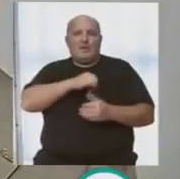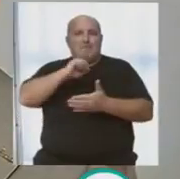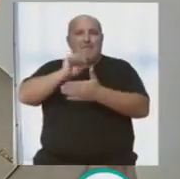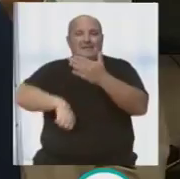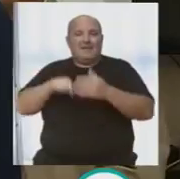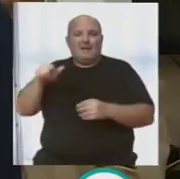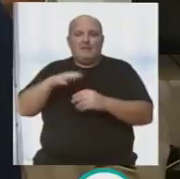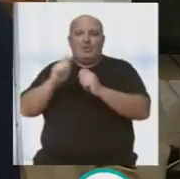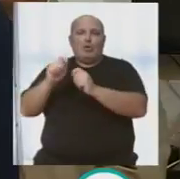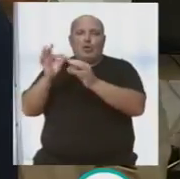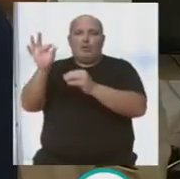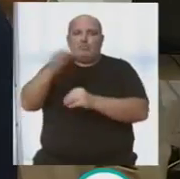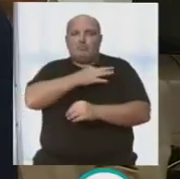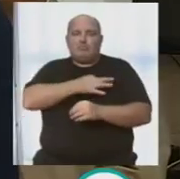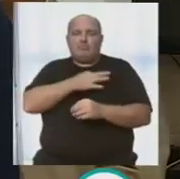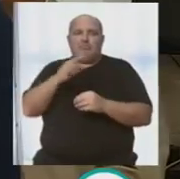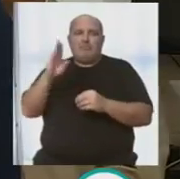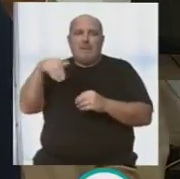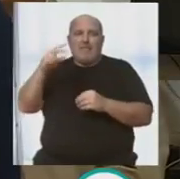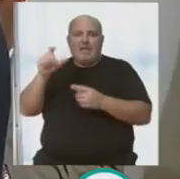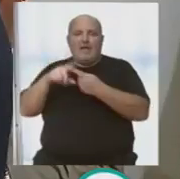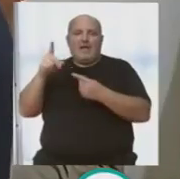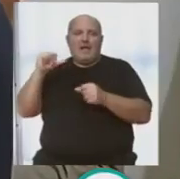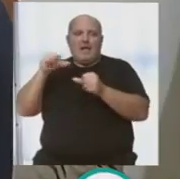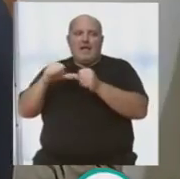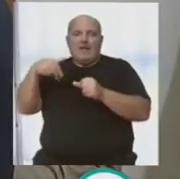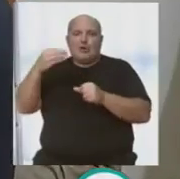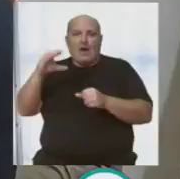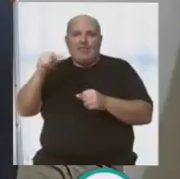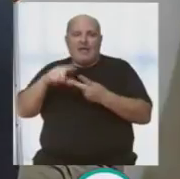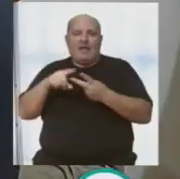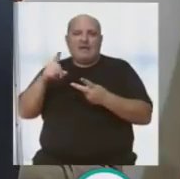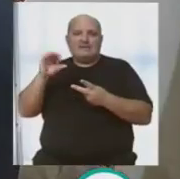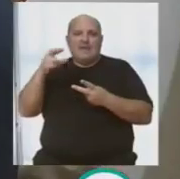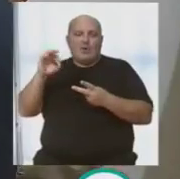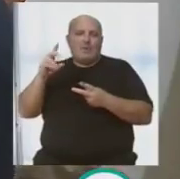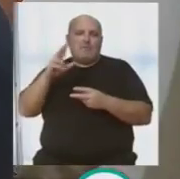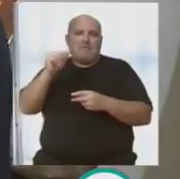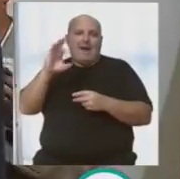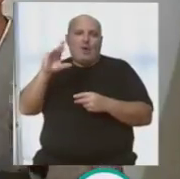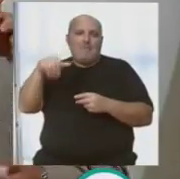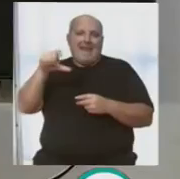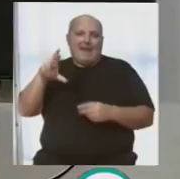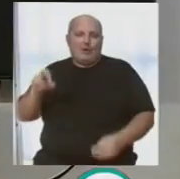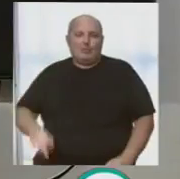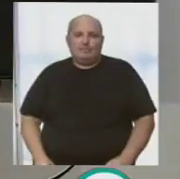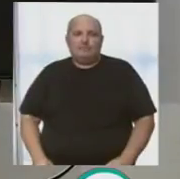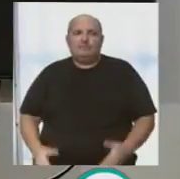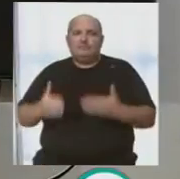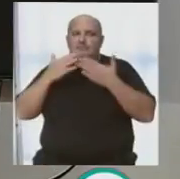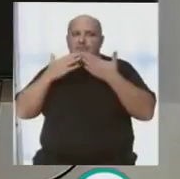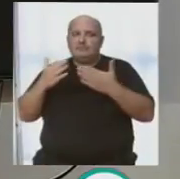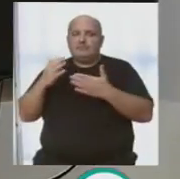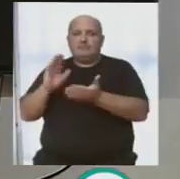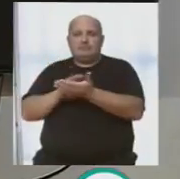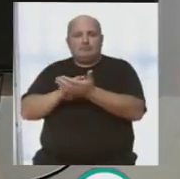colectivo fueron para los autores Antonio Miranda, Antonio García, Antonio Segura y Paco Melero. Muchas gracias por